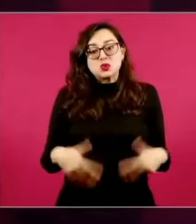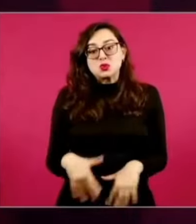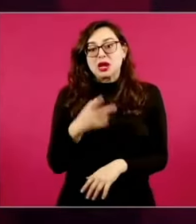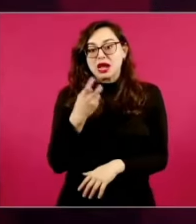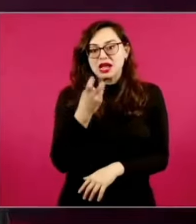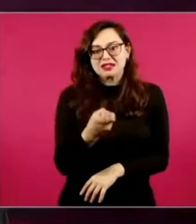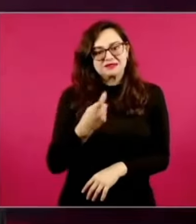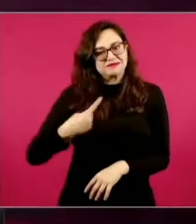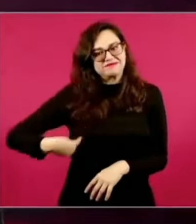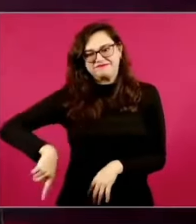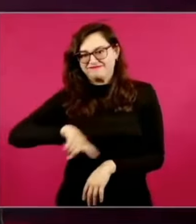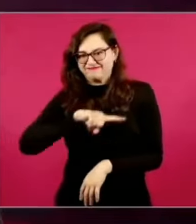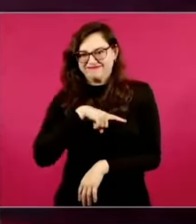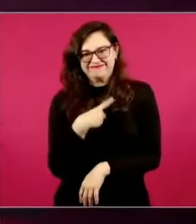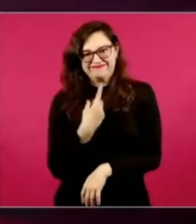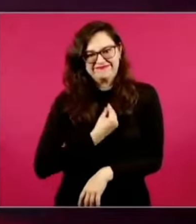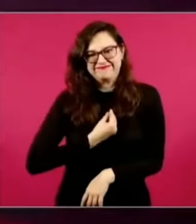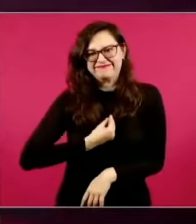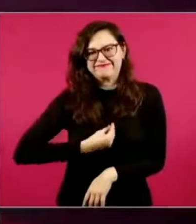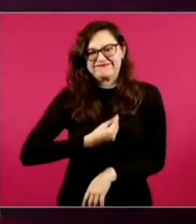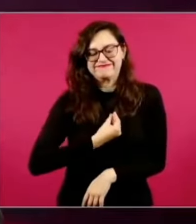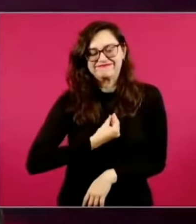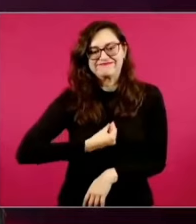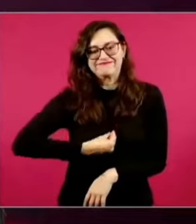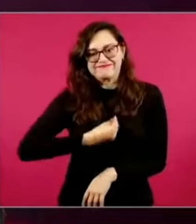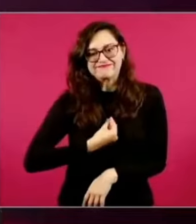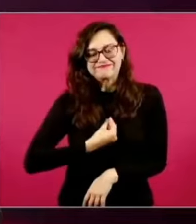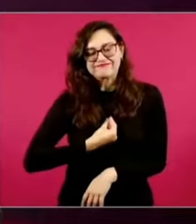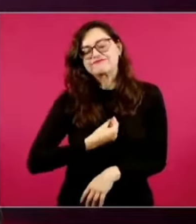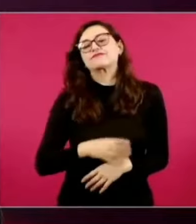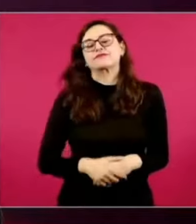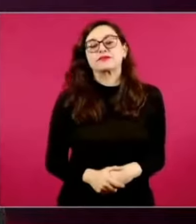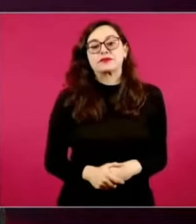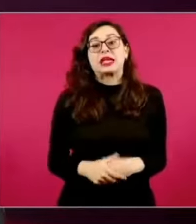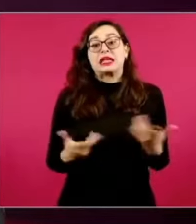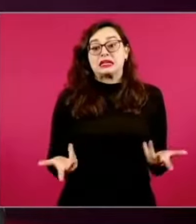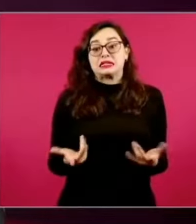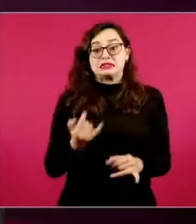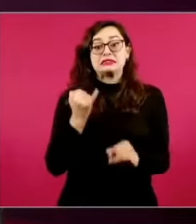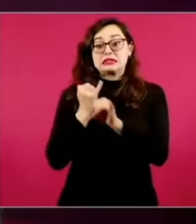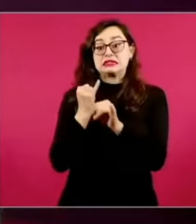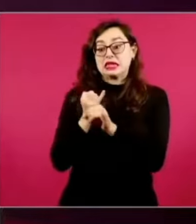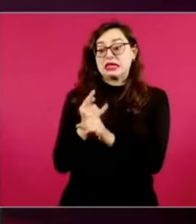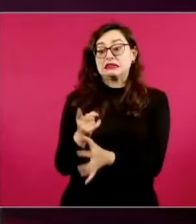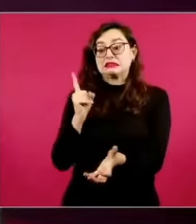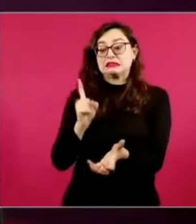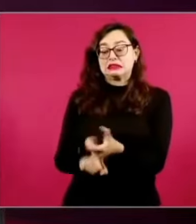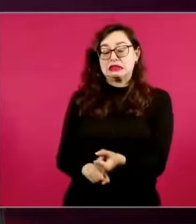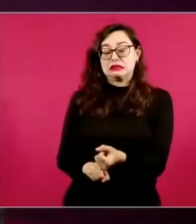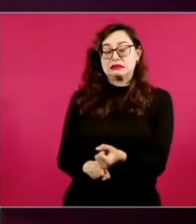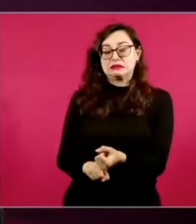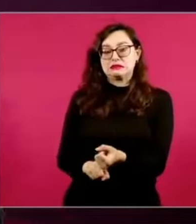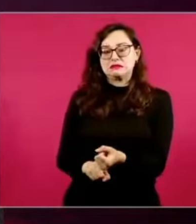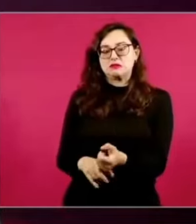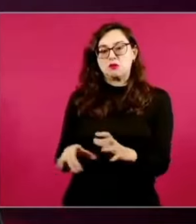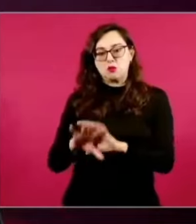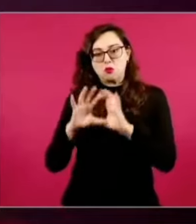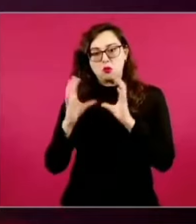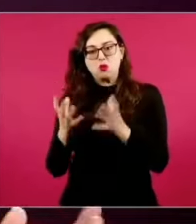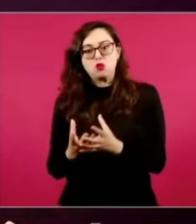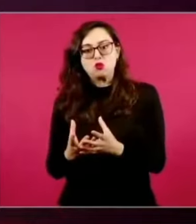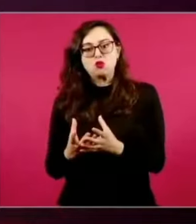Y en ese marco, el mundo digital también se presenta como un mundo,